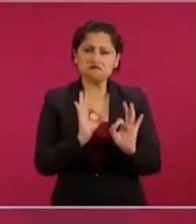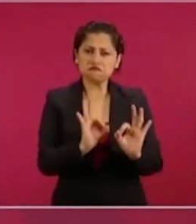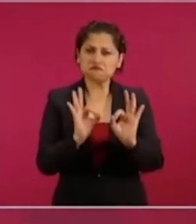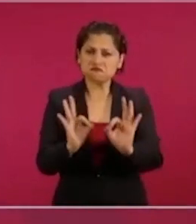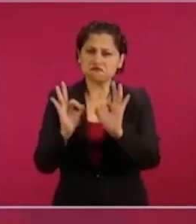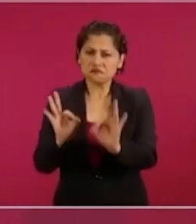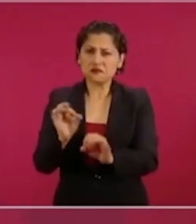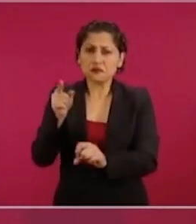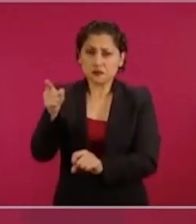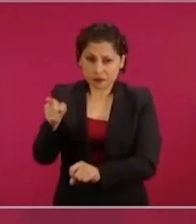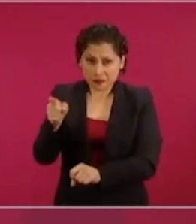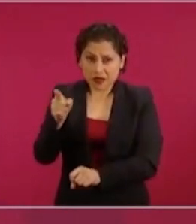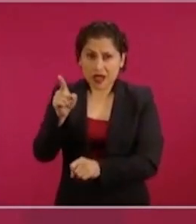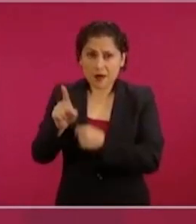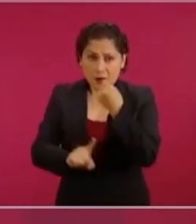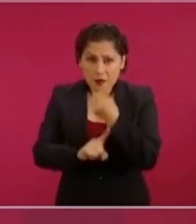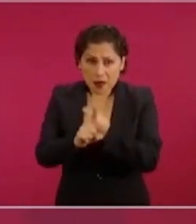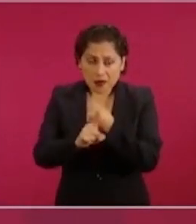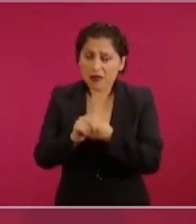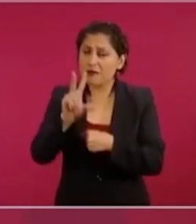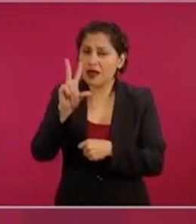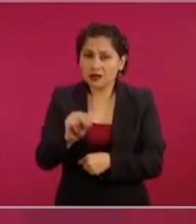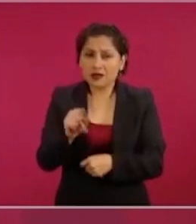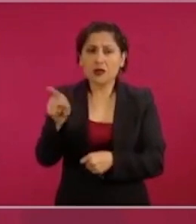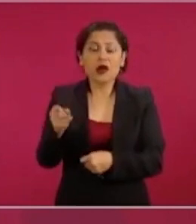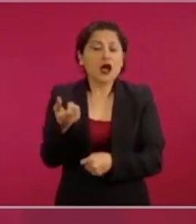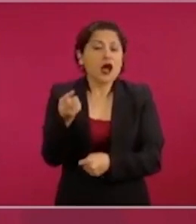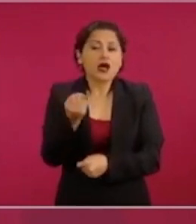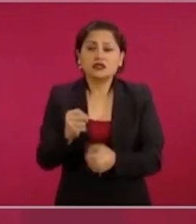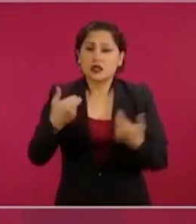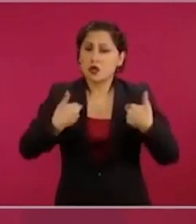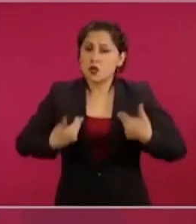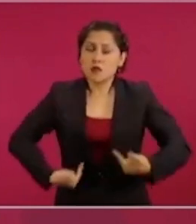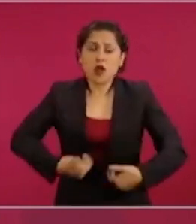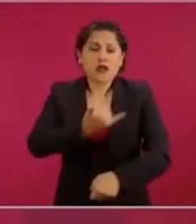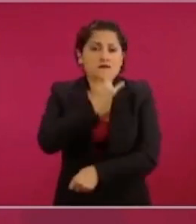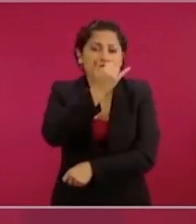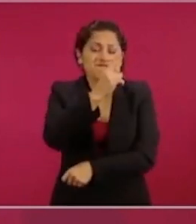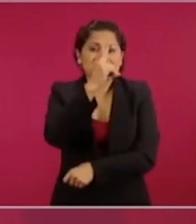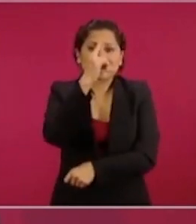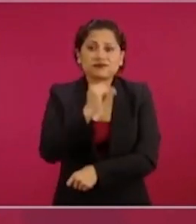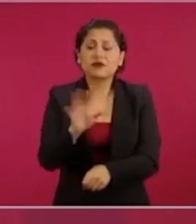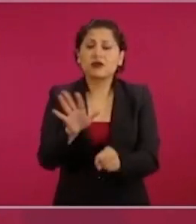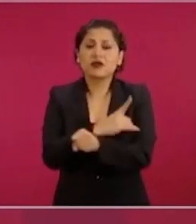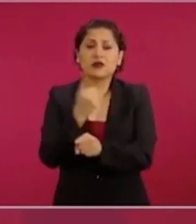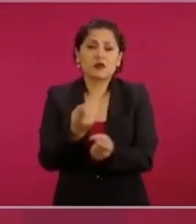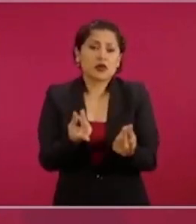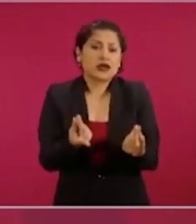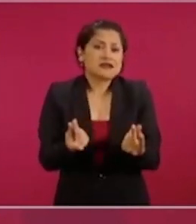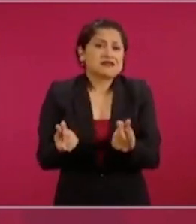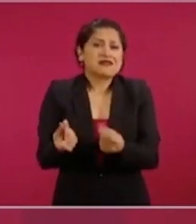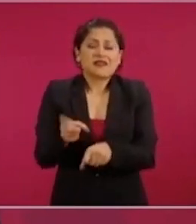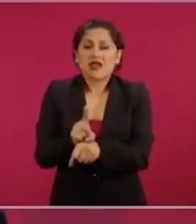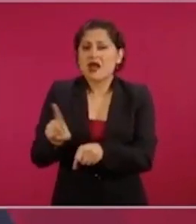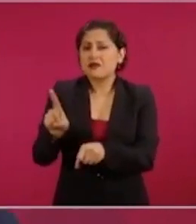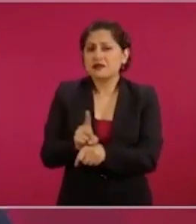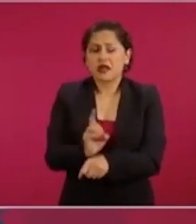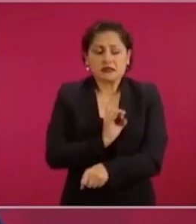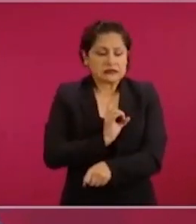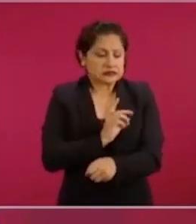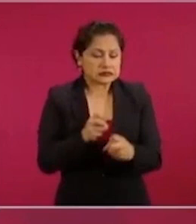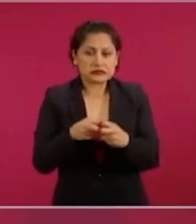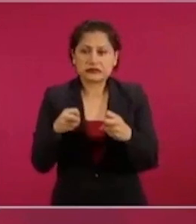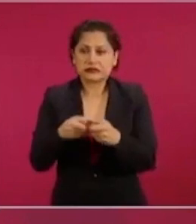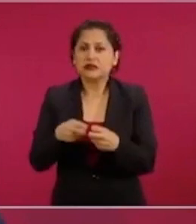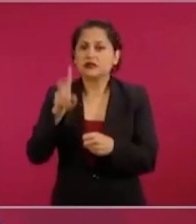nuestro personal que hoy está viviendo bajo presión, está viviendo aceleradamente toda esta tensión. Los camilleros que